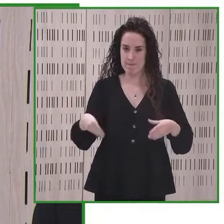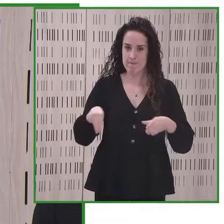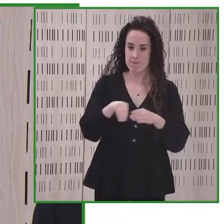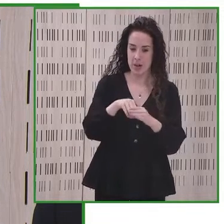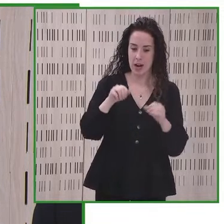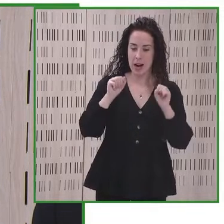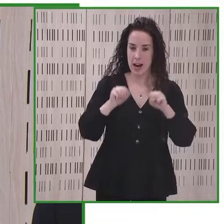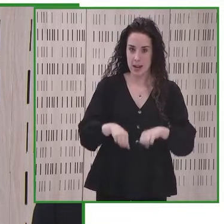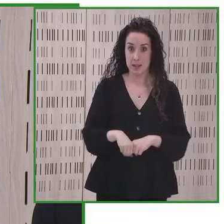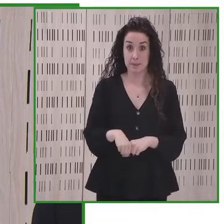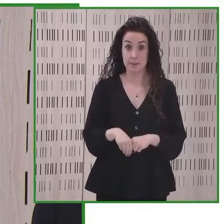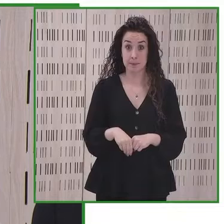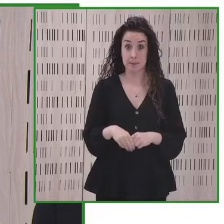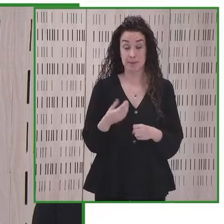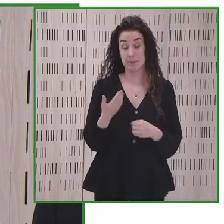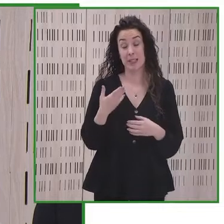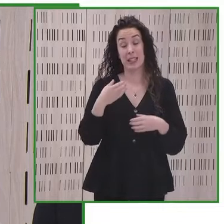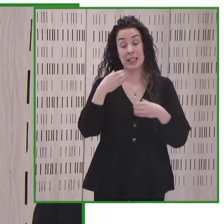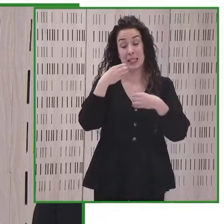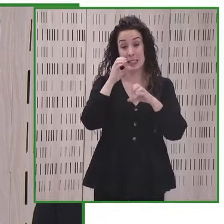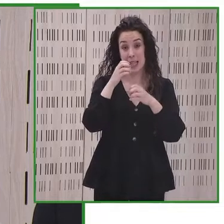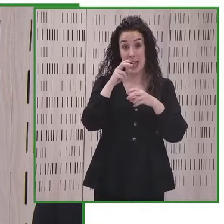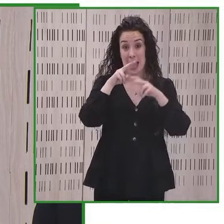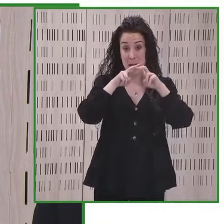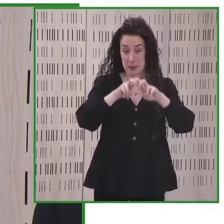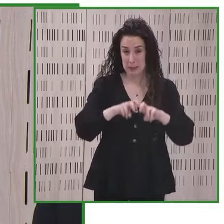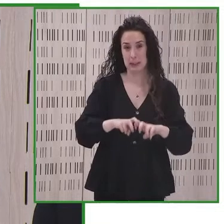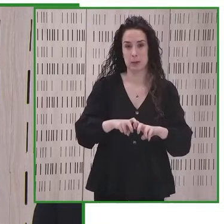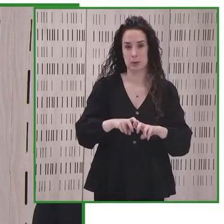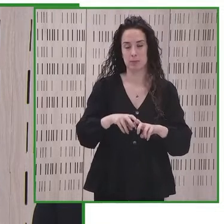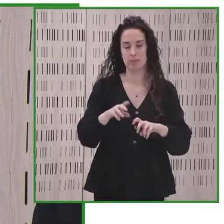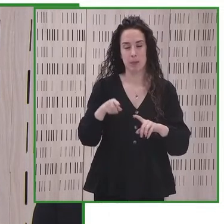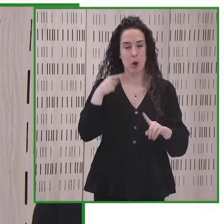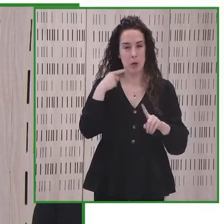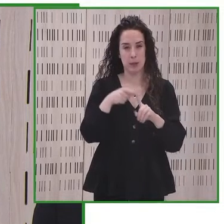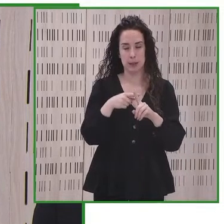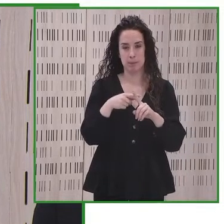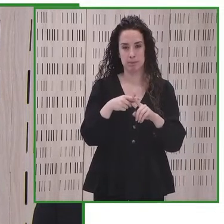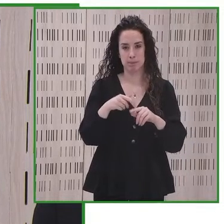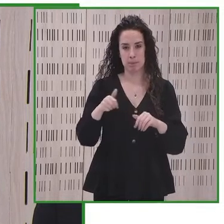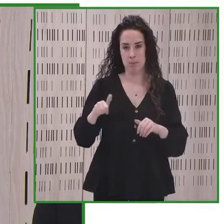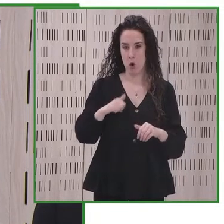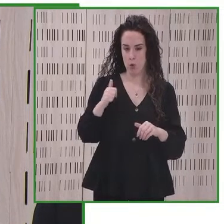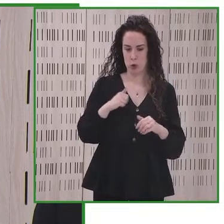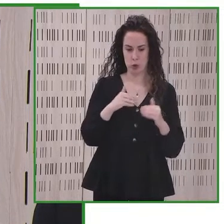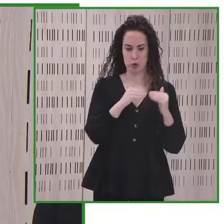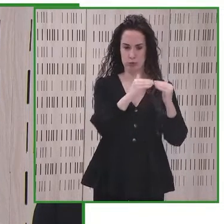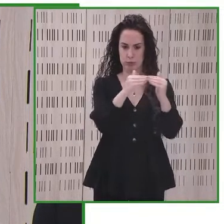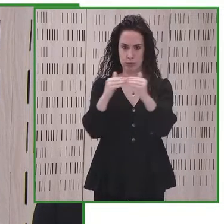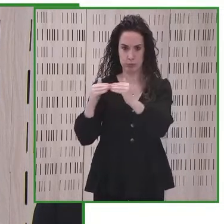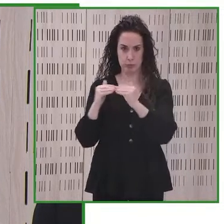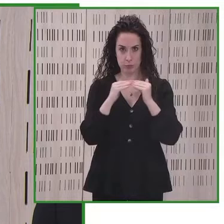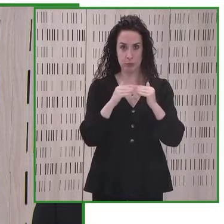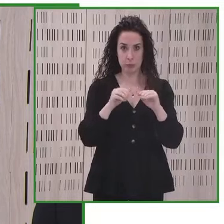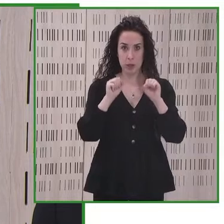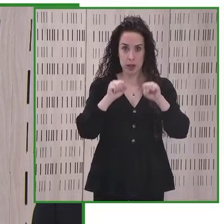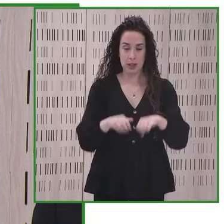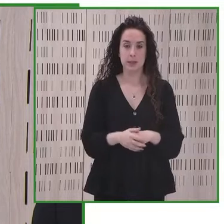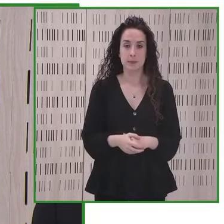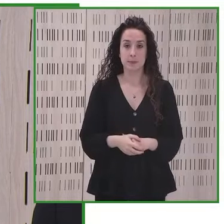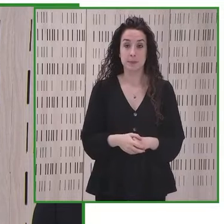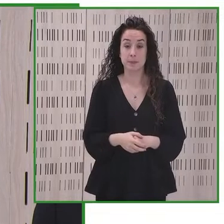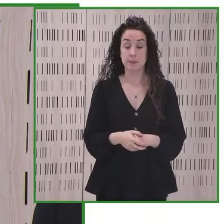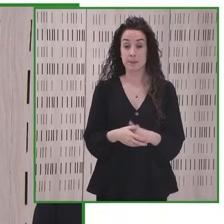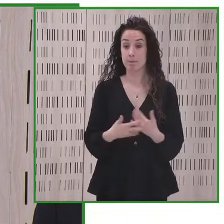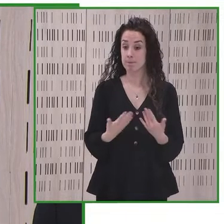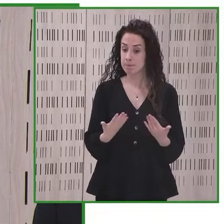definitiva, el poder de la investigación al servicio de la igualdad de oportunidades. El desarrollo de este paradigma pasa